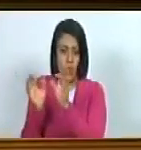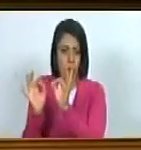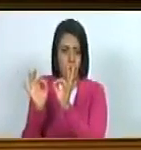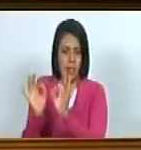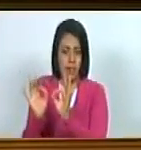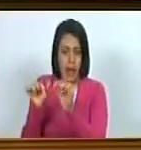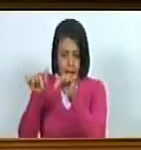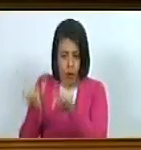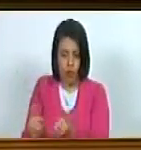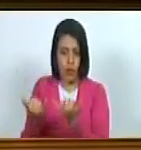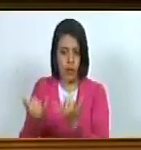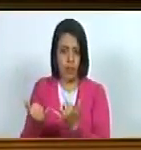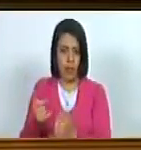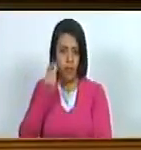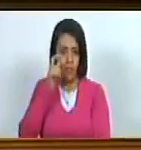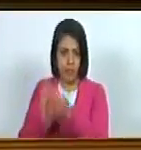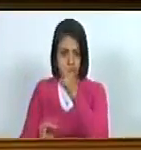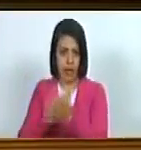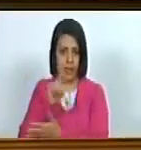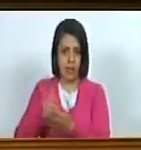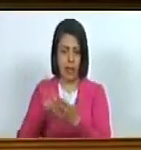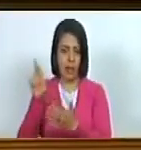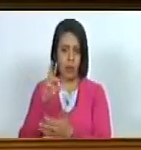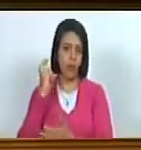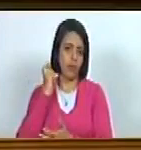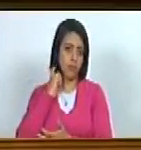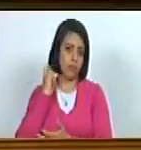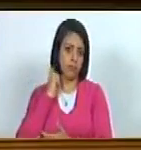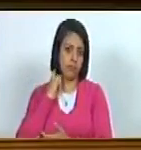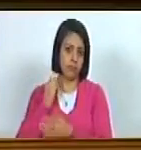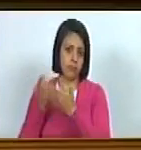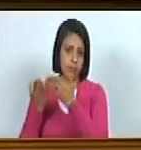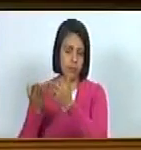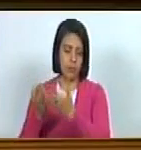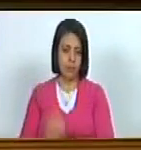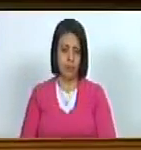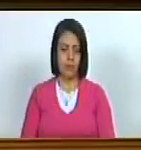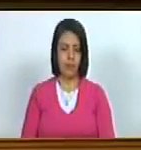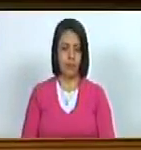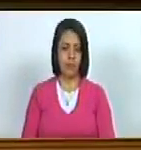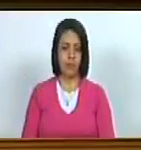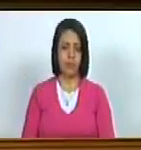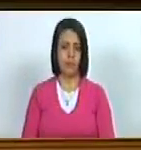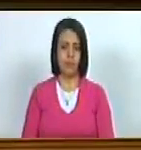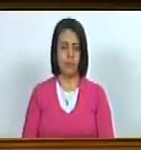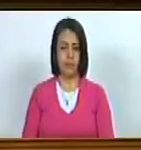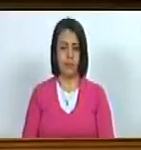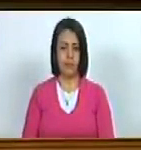en este momento con el fiscal general de la república Tarek William Saab